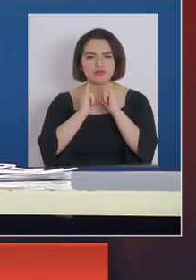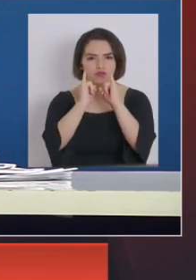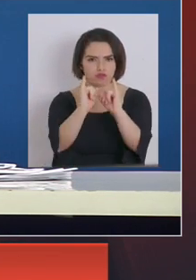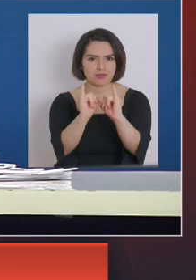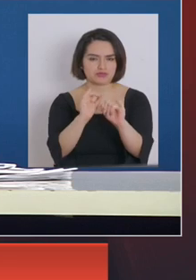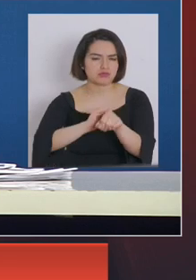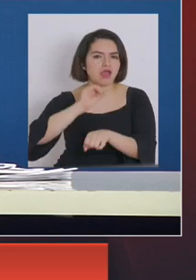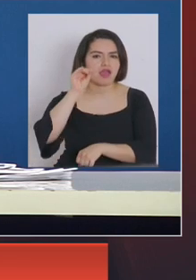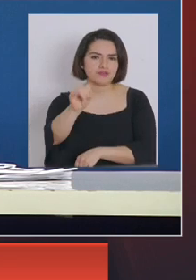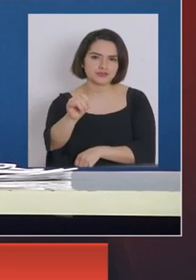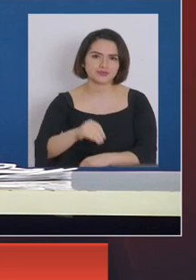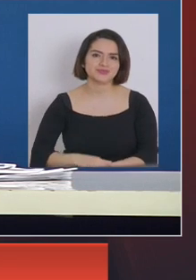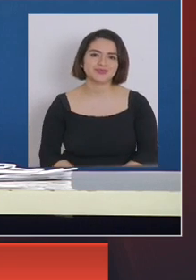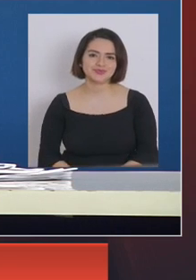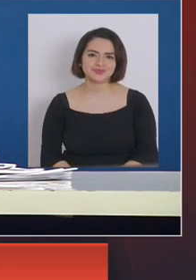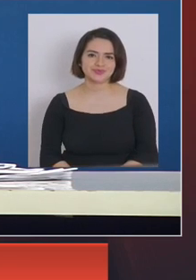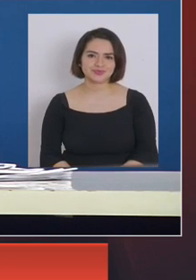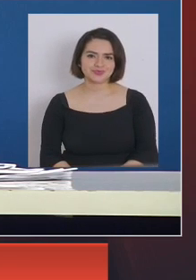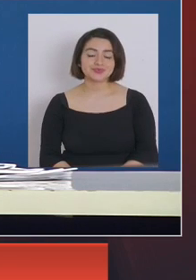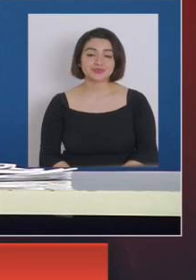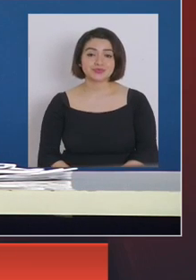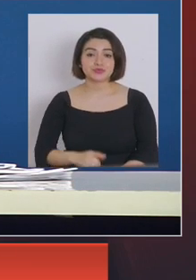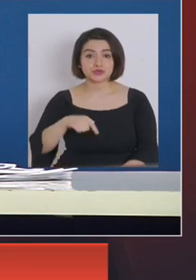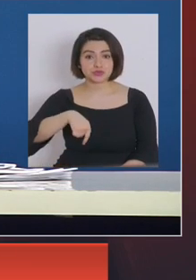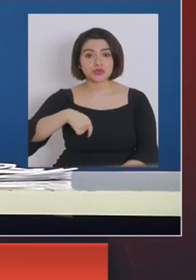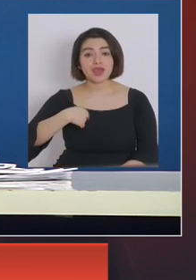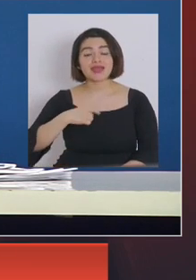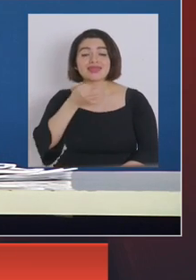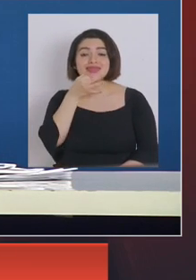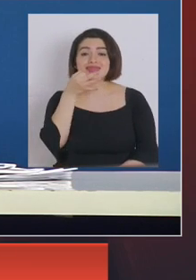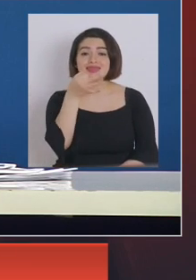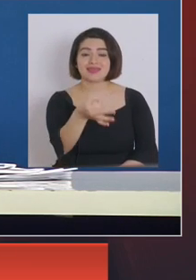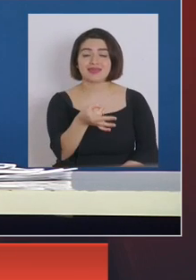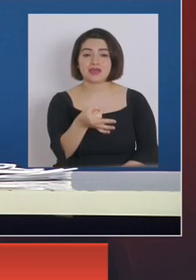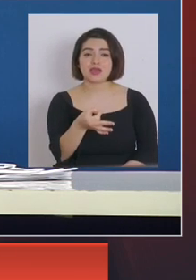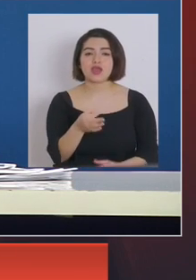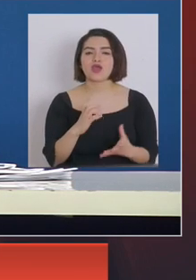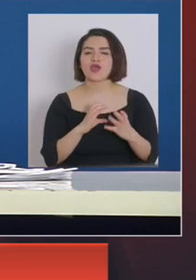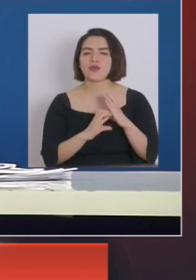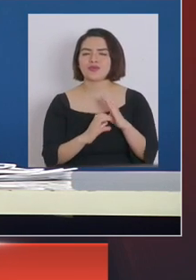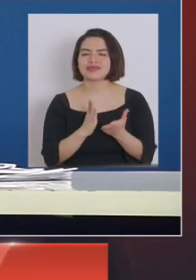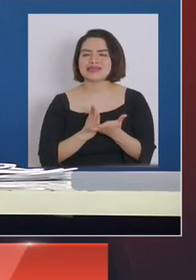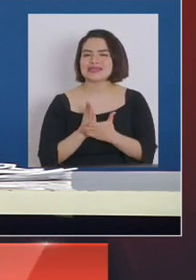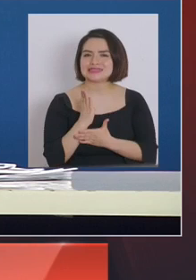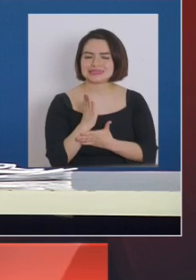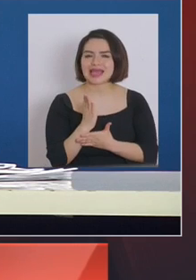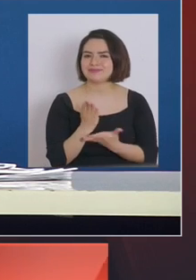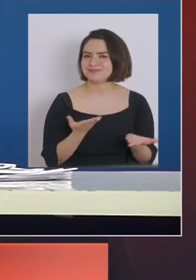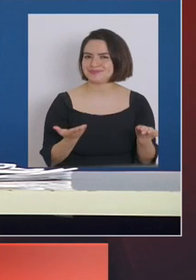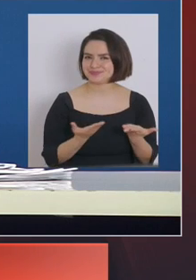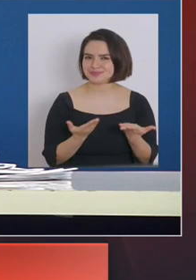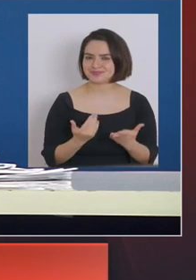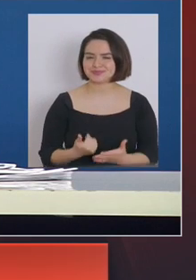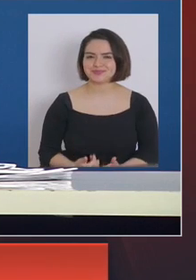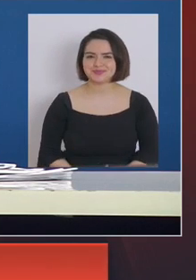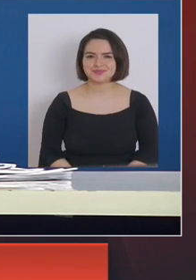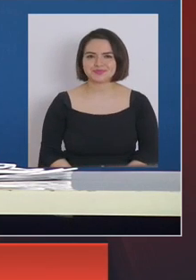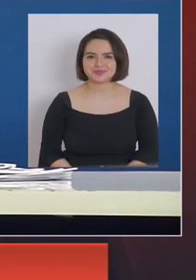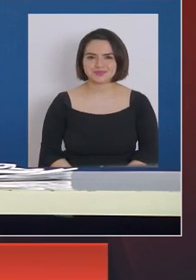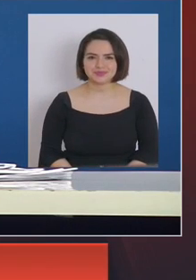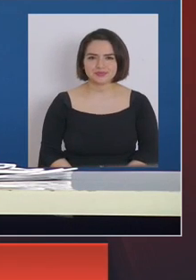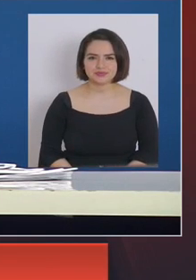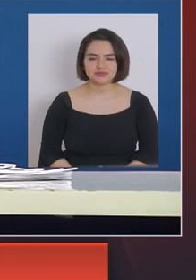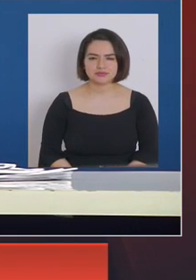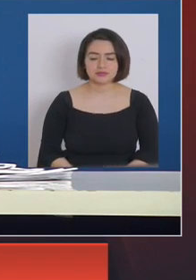noticia. Yo acabo de decir en el comunicado inicial que el